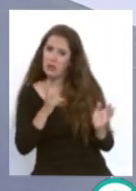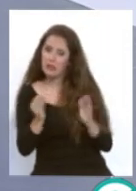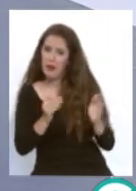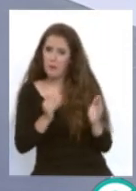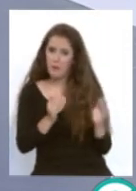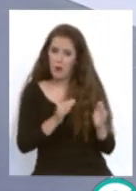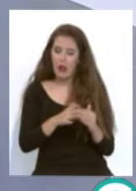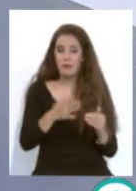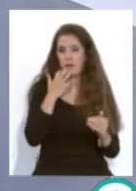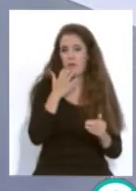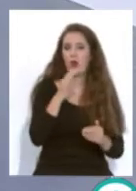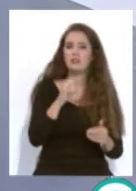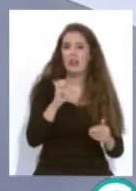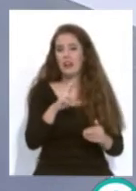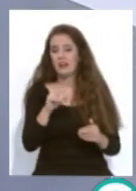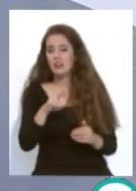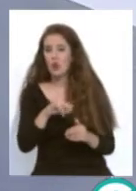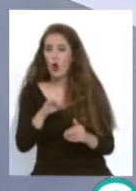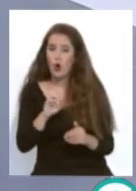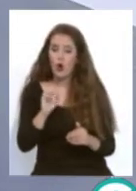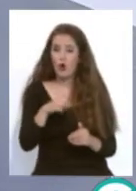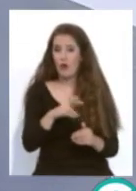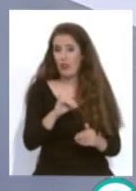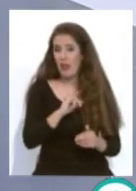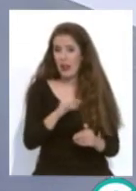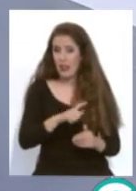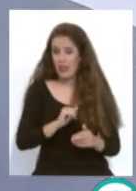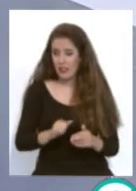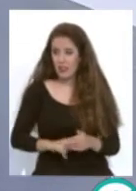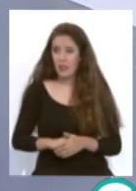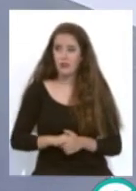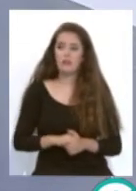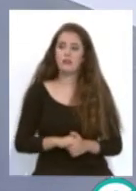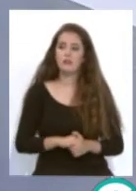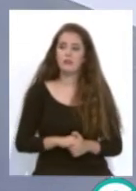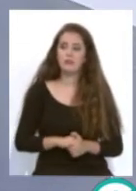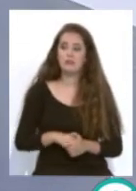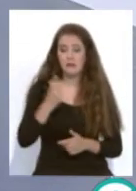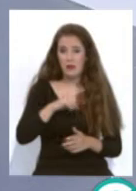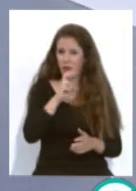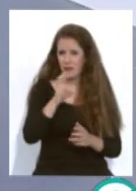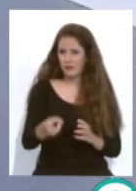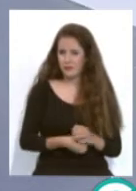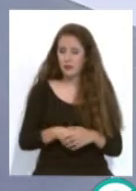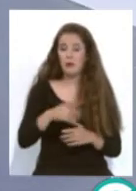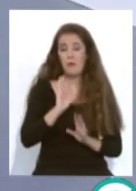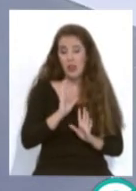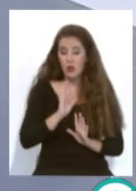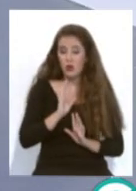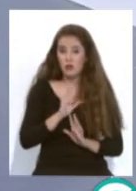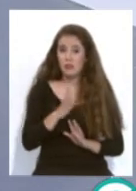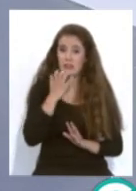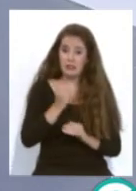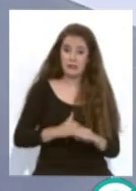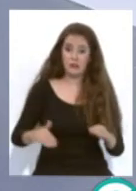Sergio González bueno ha venido ahora Iván Robles Braganza ya también lleva del año pasado pero si se